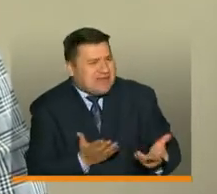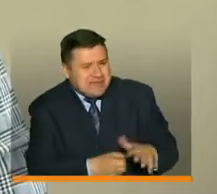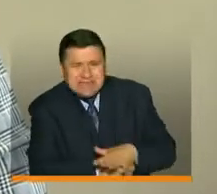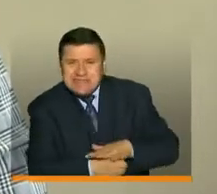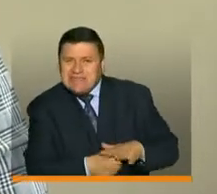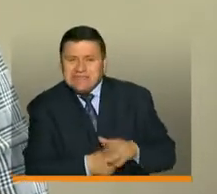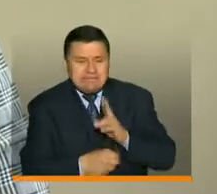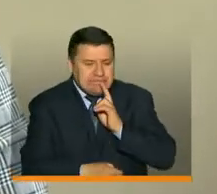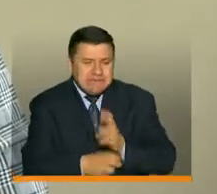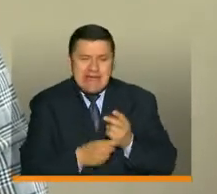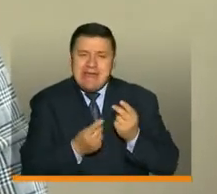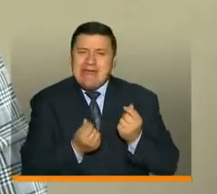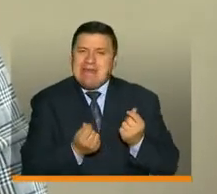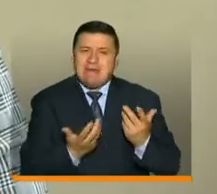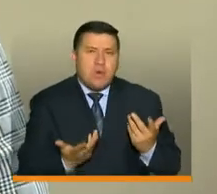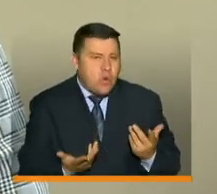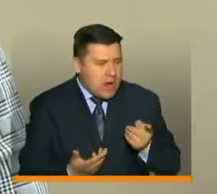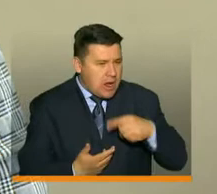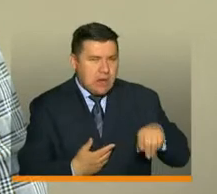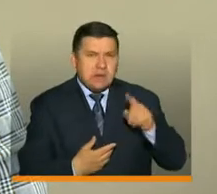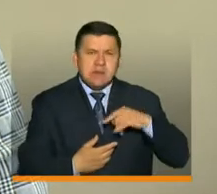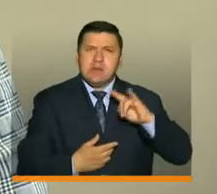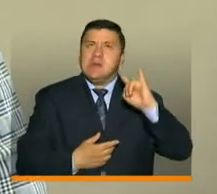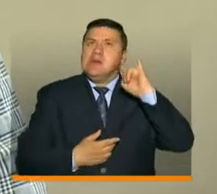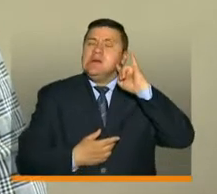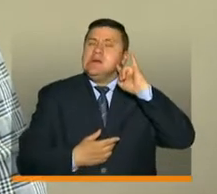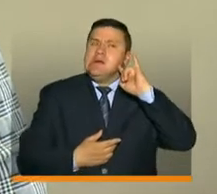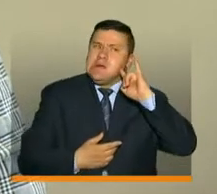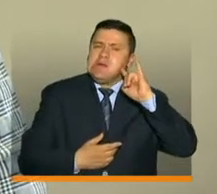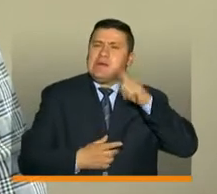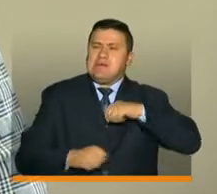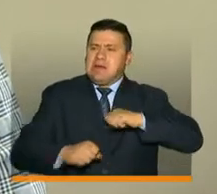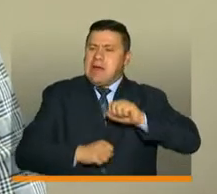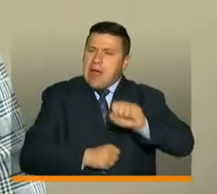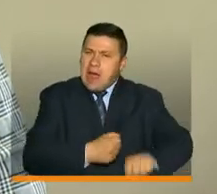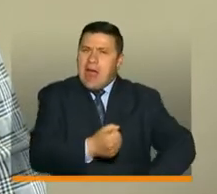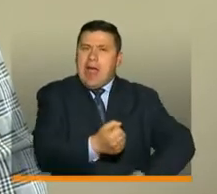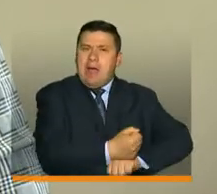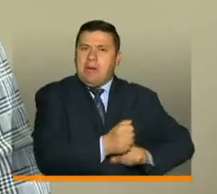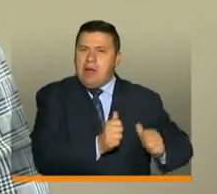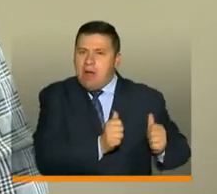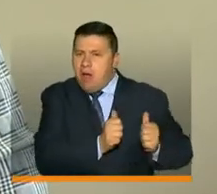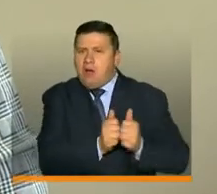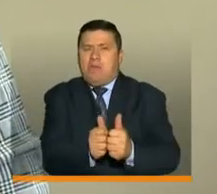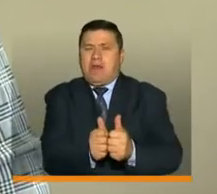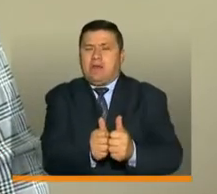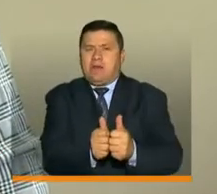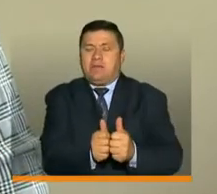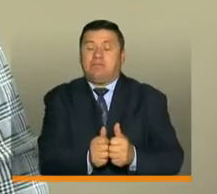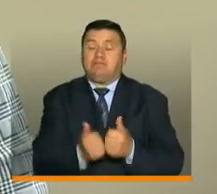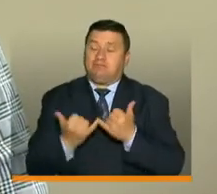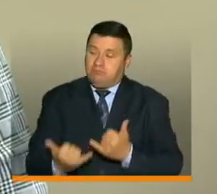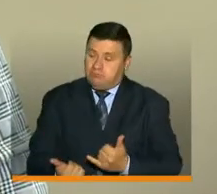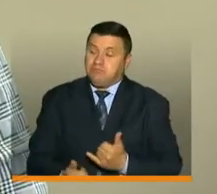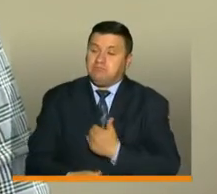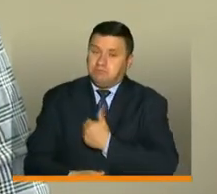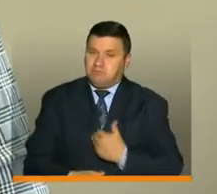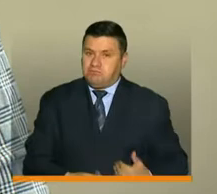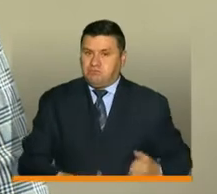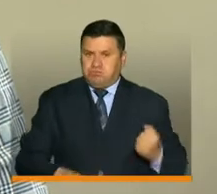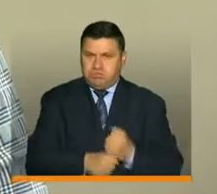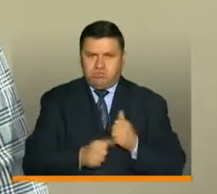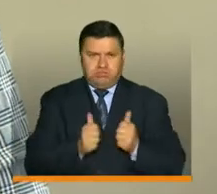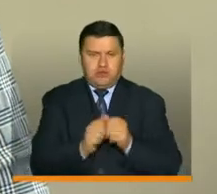situación económica que merece no solamente la escucha, sino un trabajo activo por apoyarlos y acompañarlos. Y creo que aquí, presidente, el trabajo ha ido para